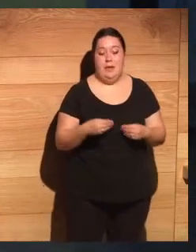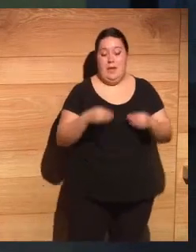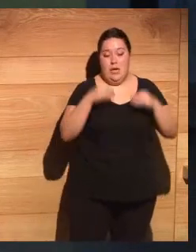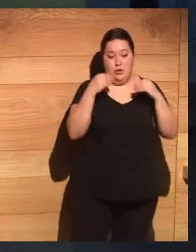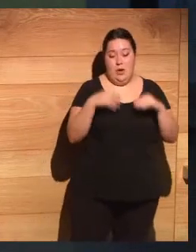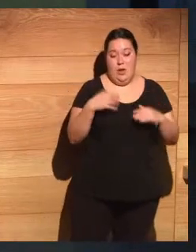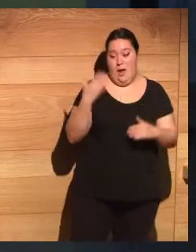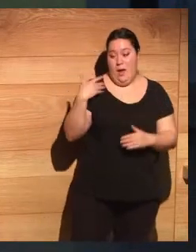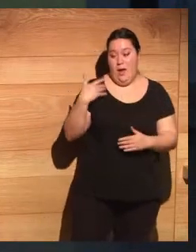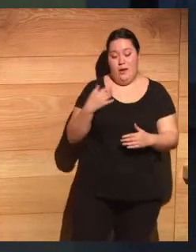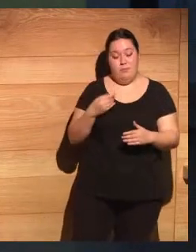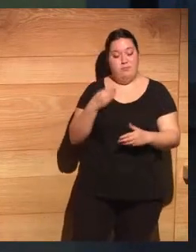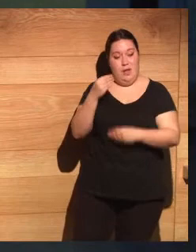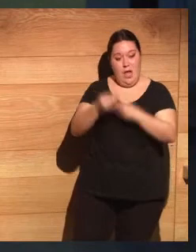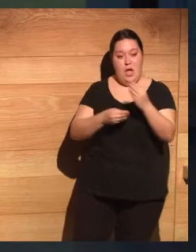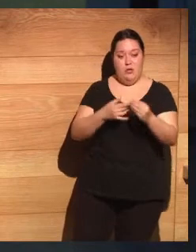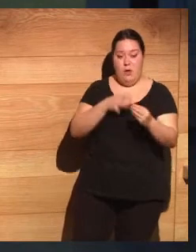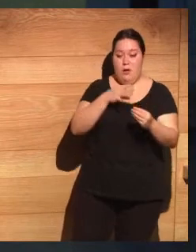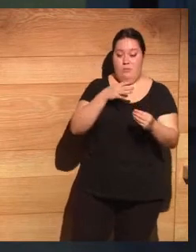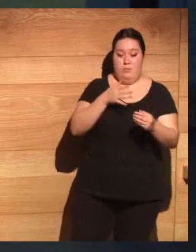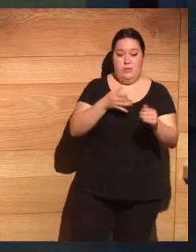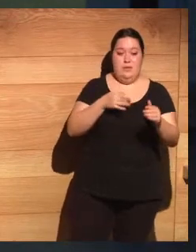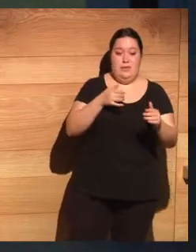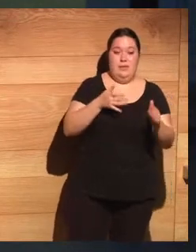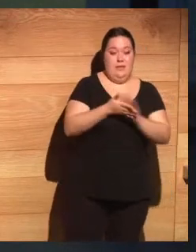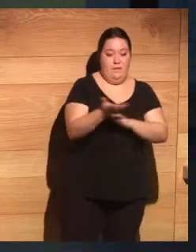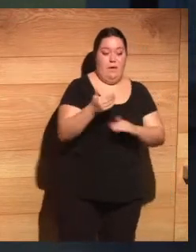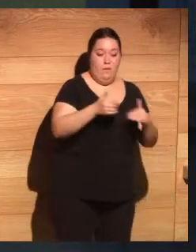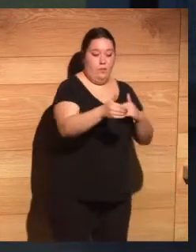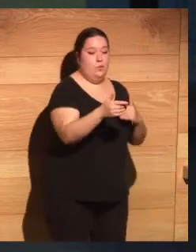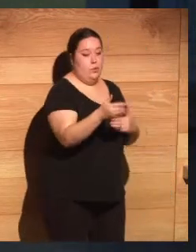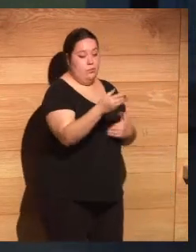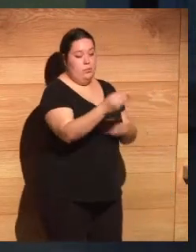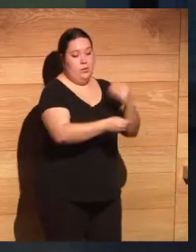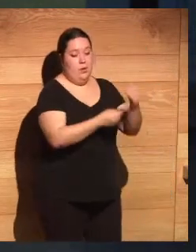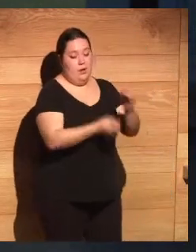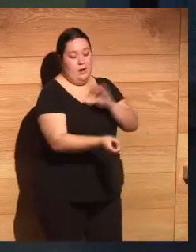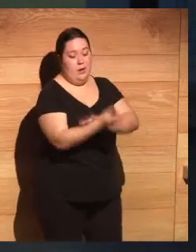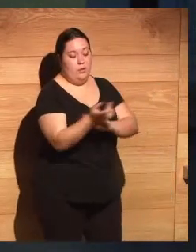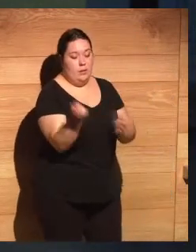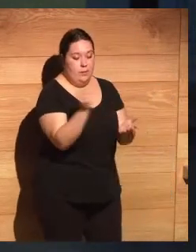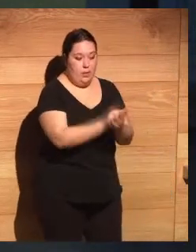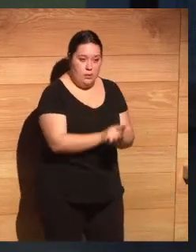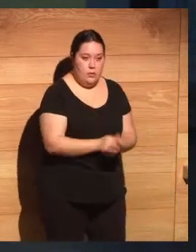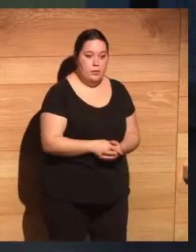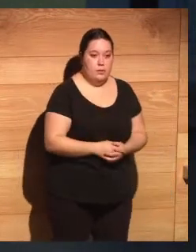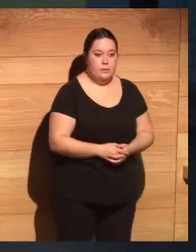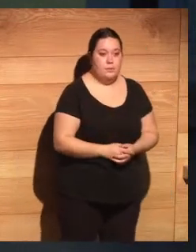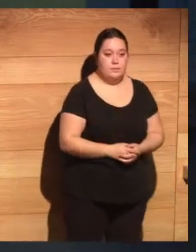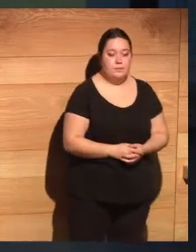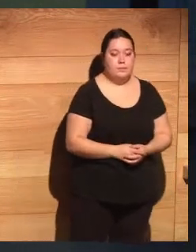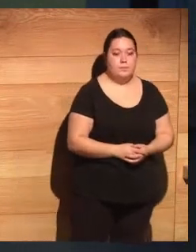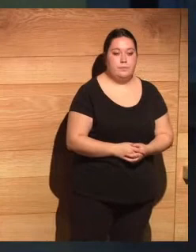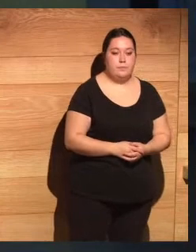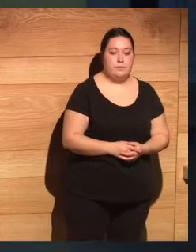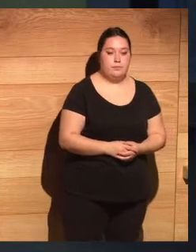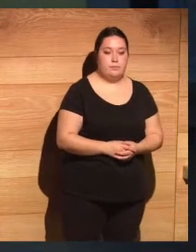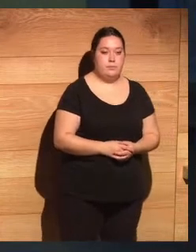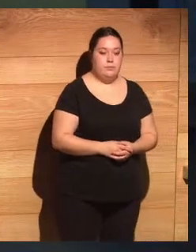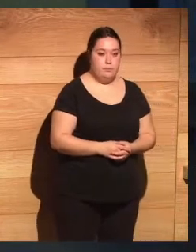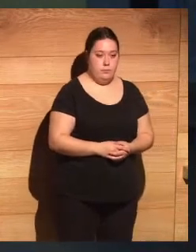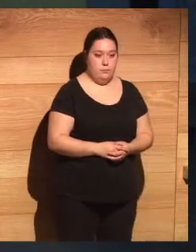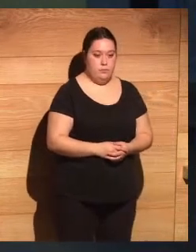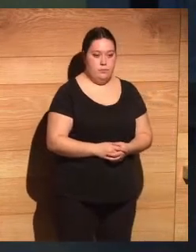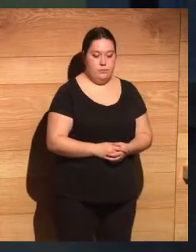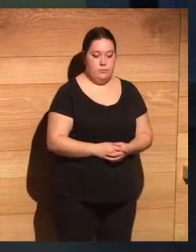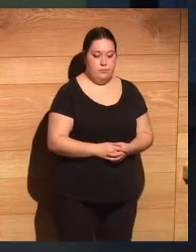a hacerlo. Por eso, las inercias más grandes que existen nunca son las tecnológicas, son las sociales, las psicológicas, la